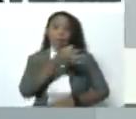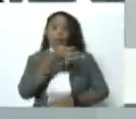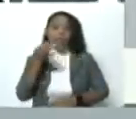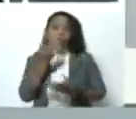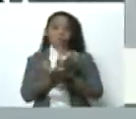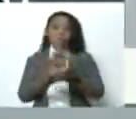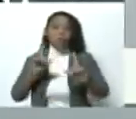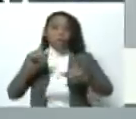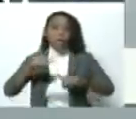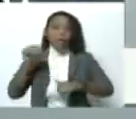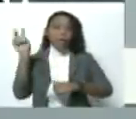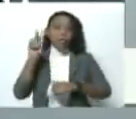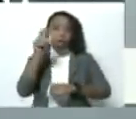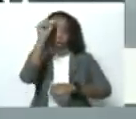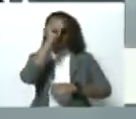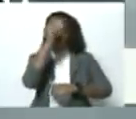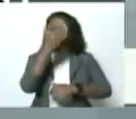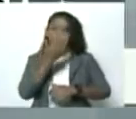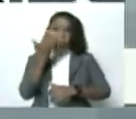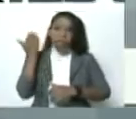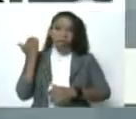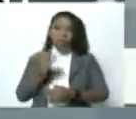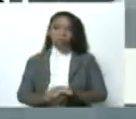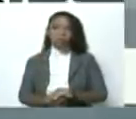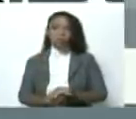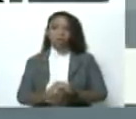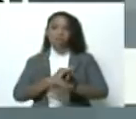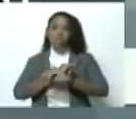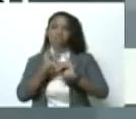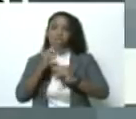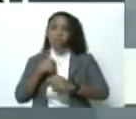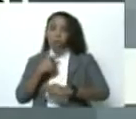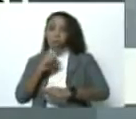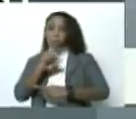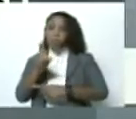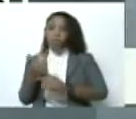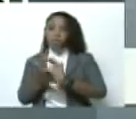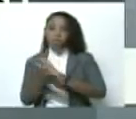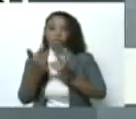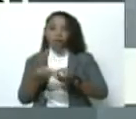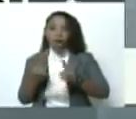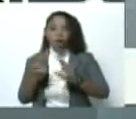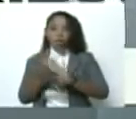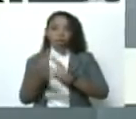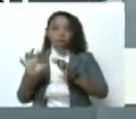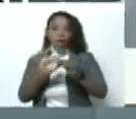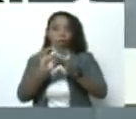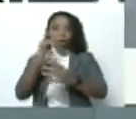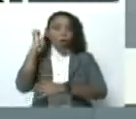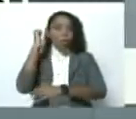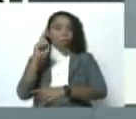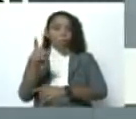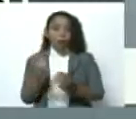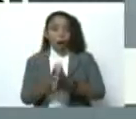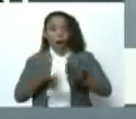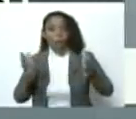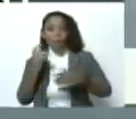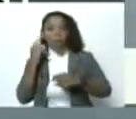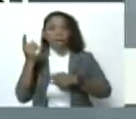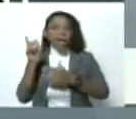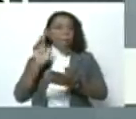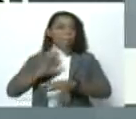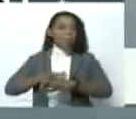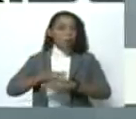democracia venezolana el domingo pasado. William, finalmente me gustaría tu valoración también, no solamente de la Unión Europea, yo lo hiciste ampliamente, sino también las que se